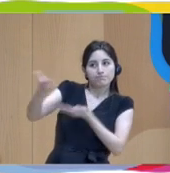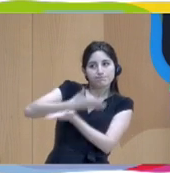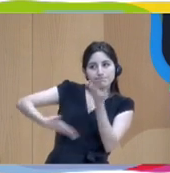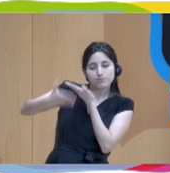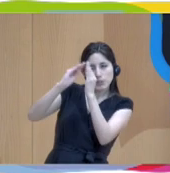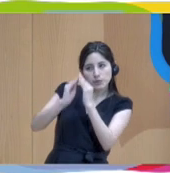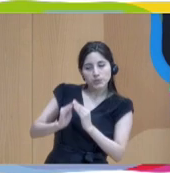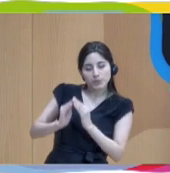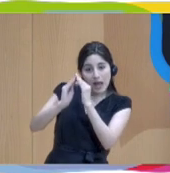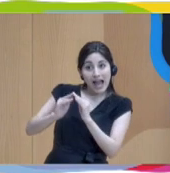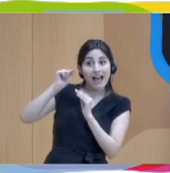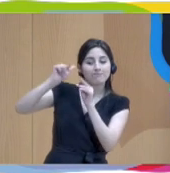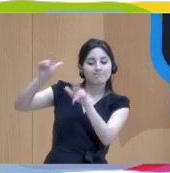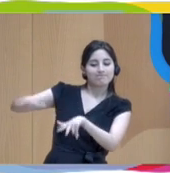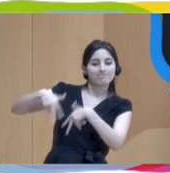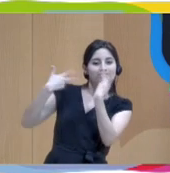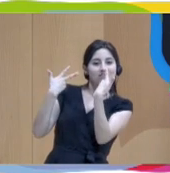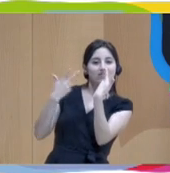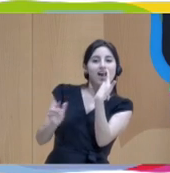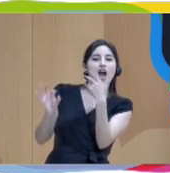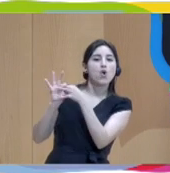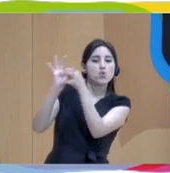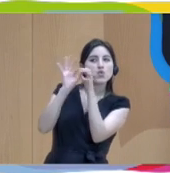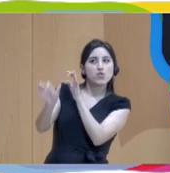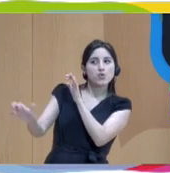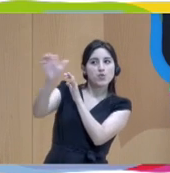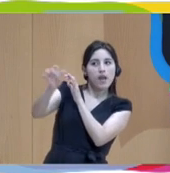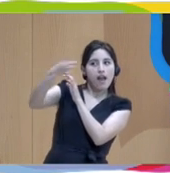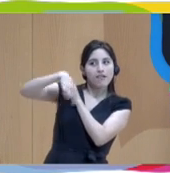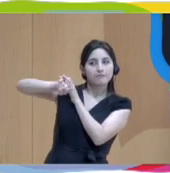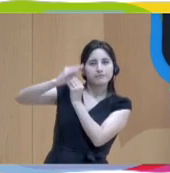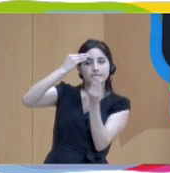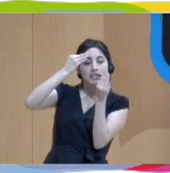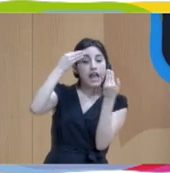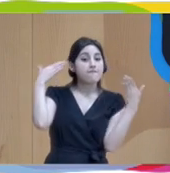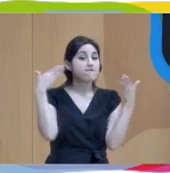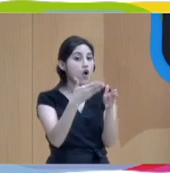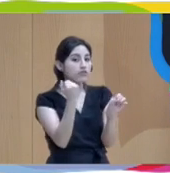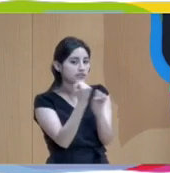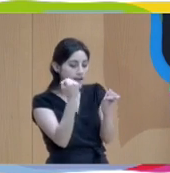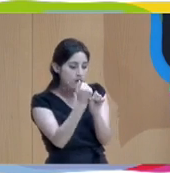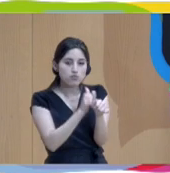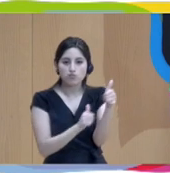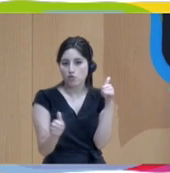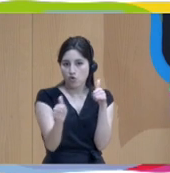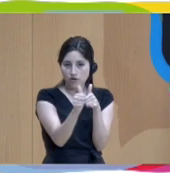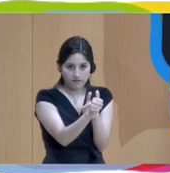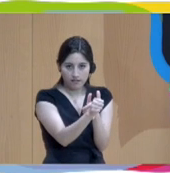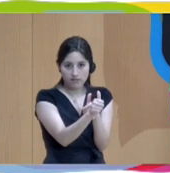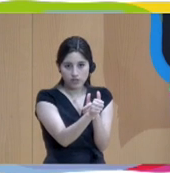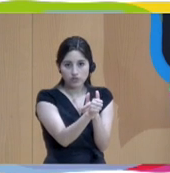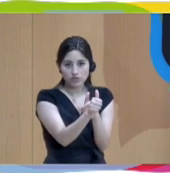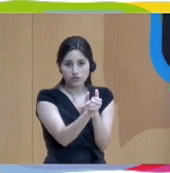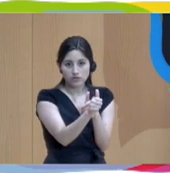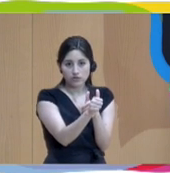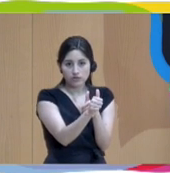que finalmente la Unión Europea considere estos enfoques de trabajo como prioritarios a la hora de destinar también